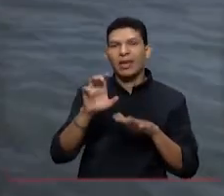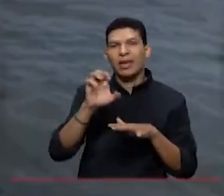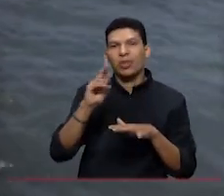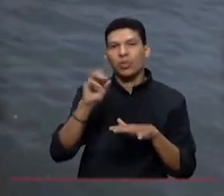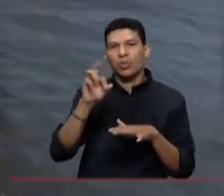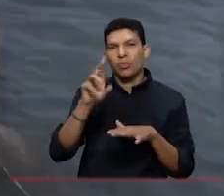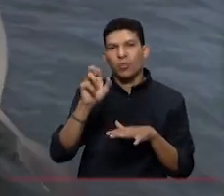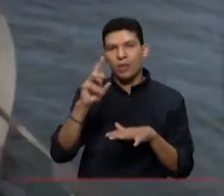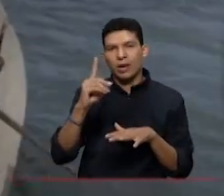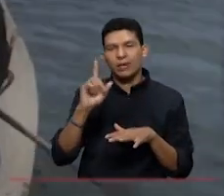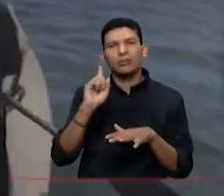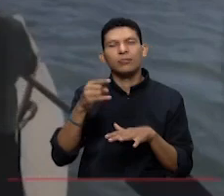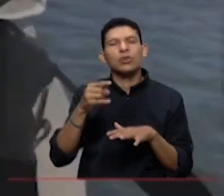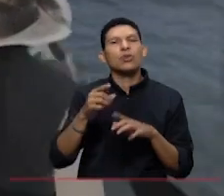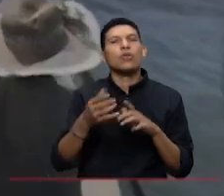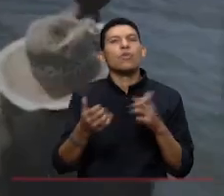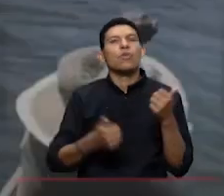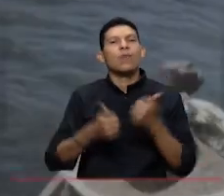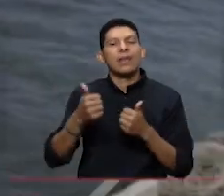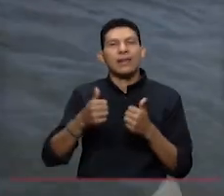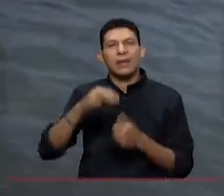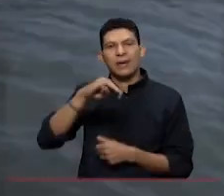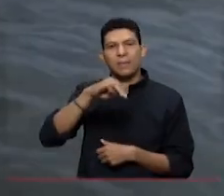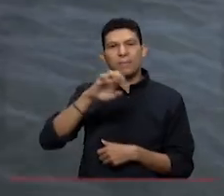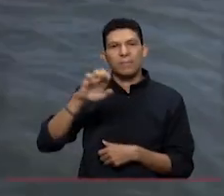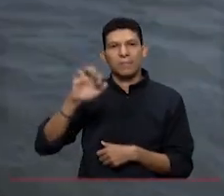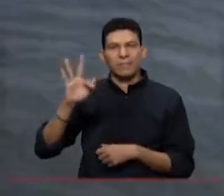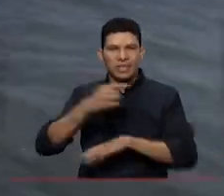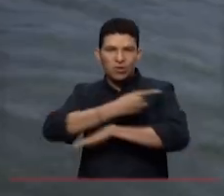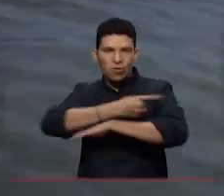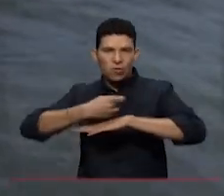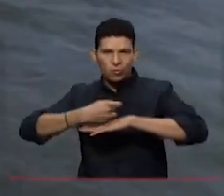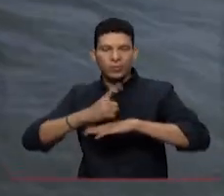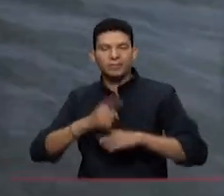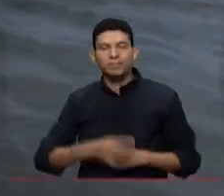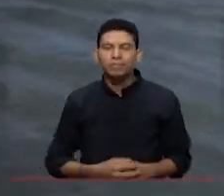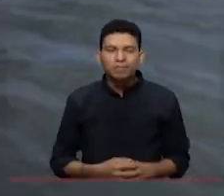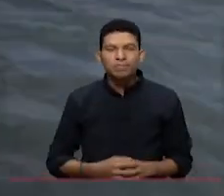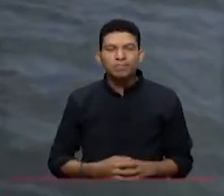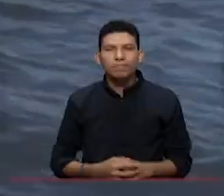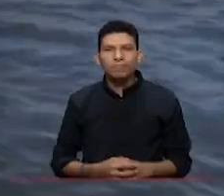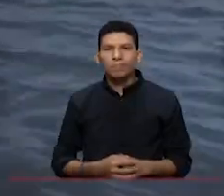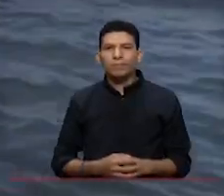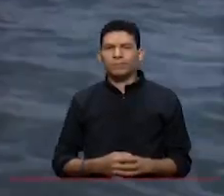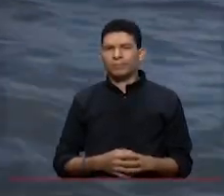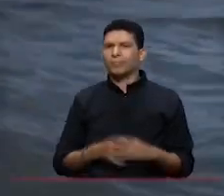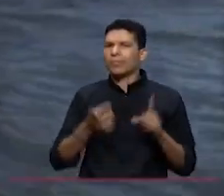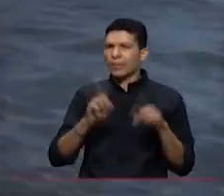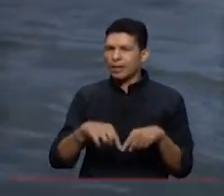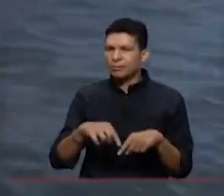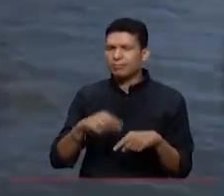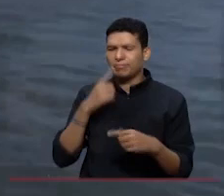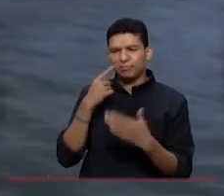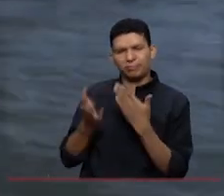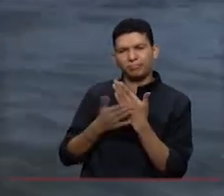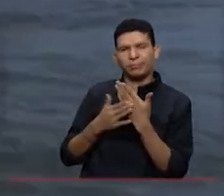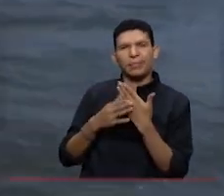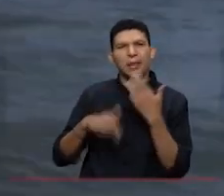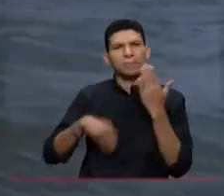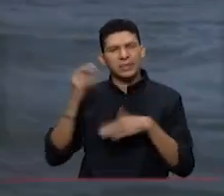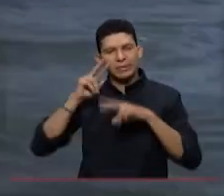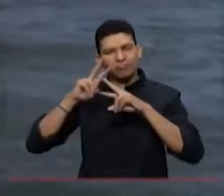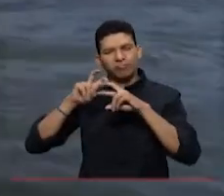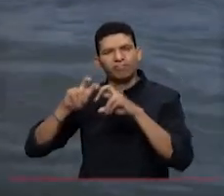a través de la plataforma Meet. Biólogo, y esta también es otra sigla que nos aparece cuando empezamos a